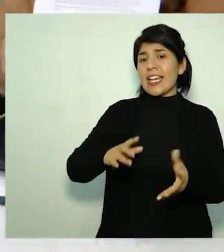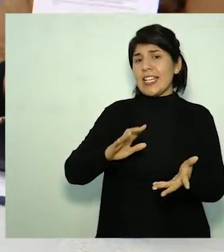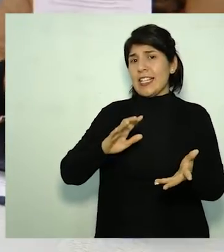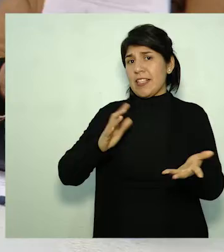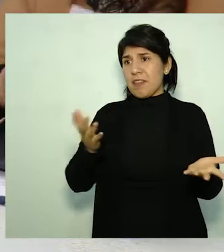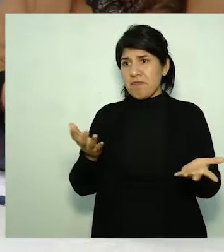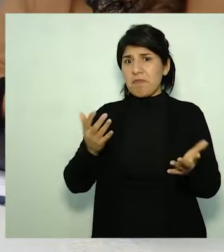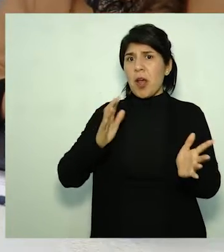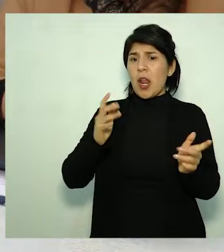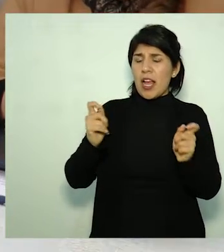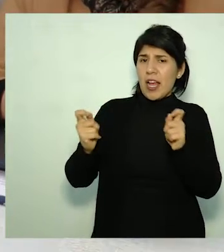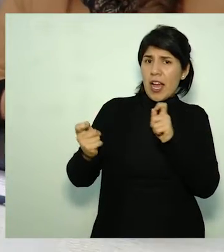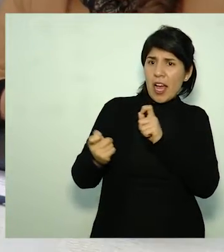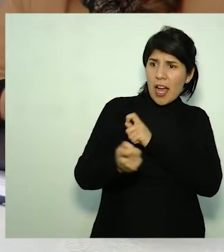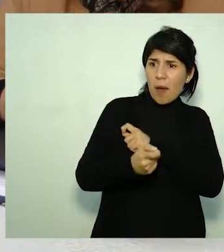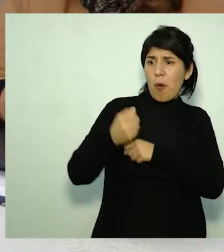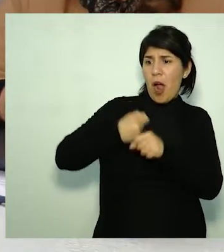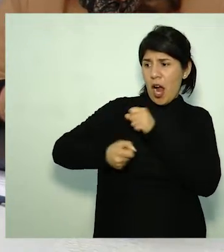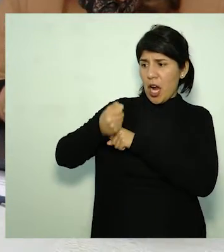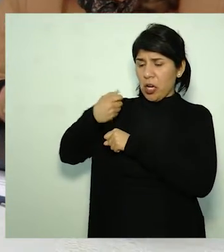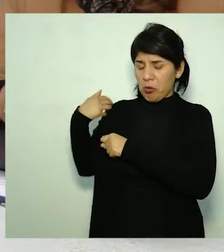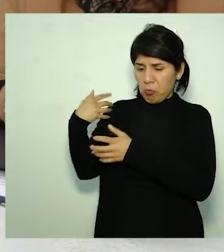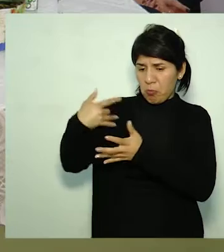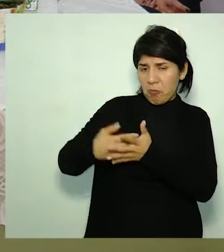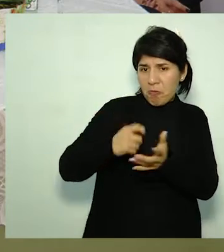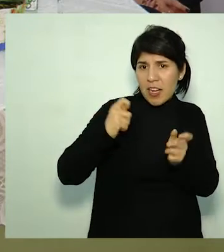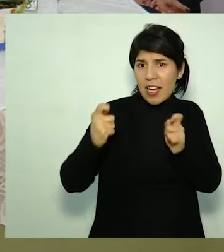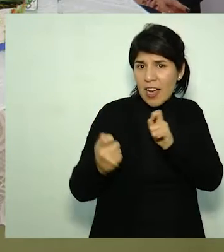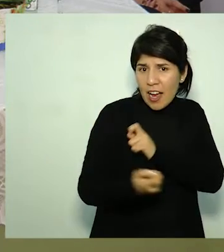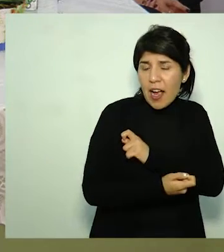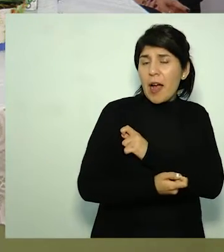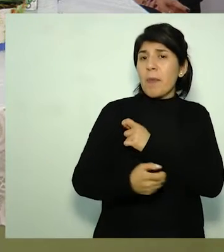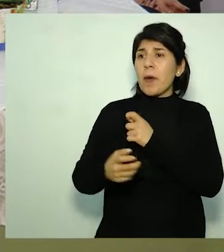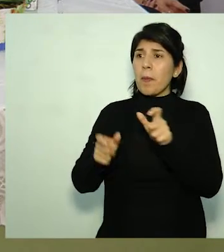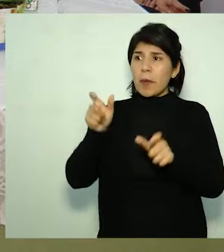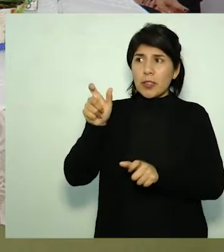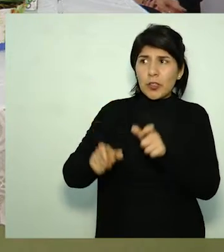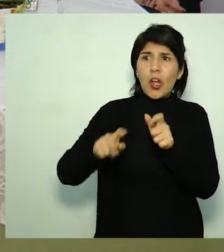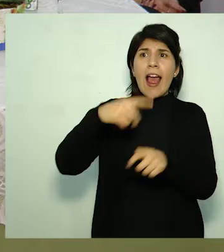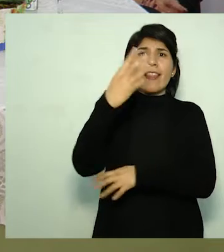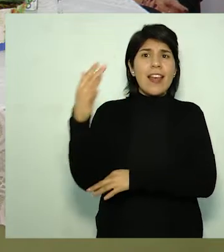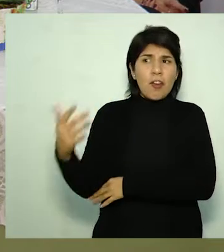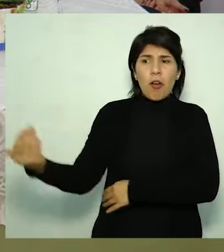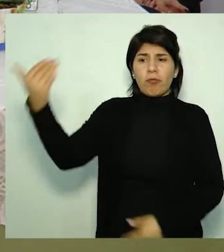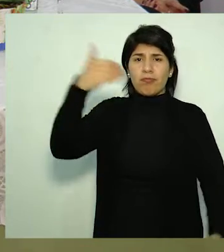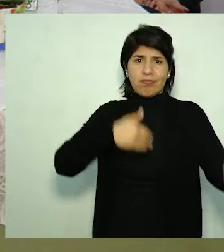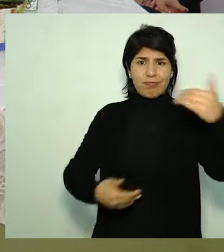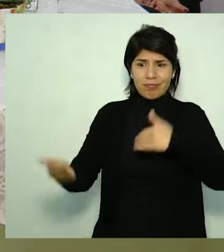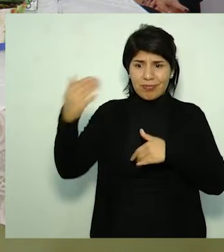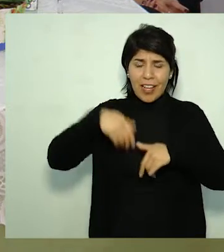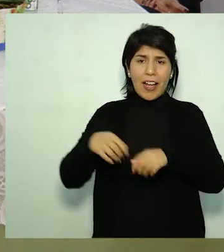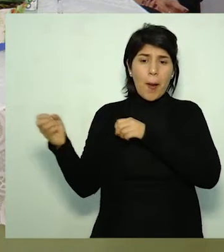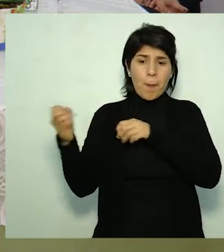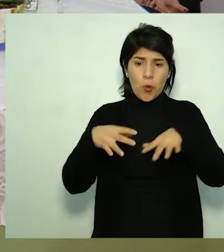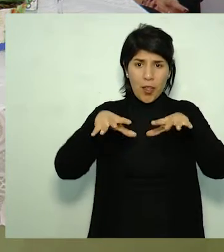ha cambiado mucho lo que es de unos años ahora, ha venido mucho público del interior